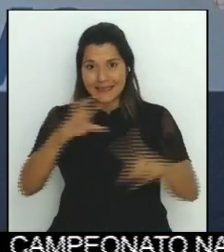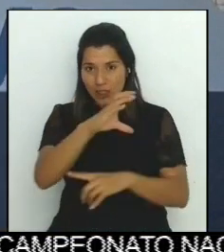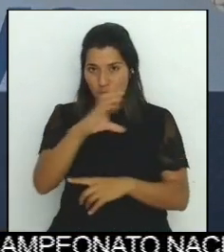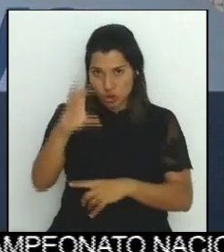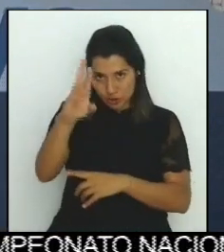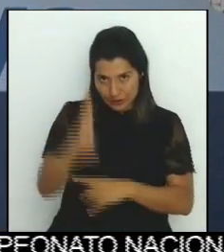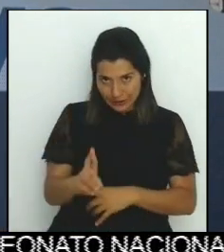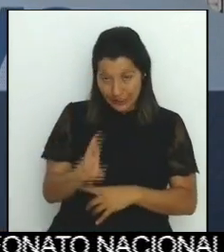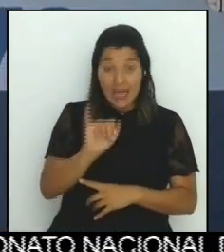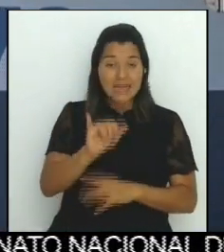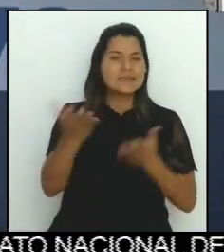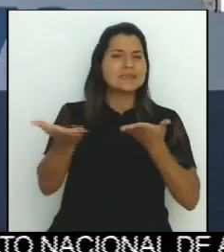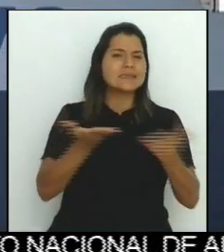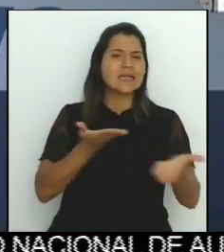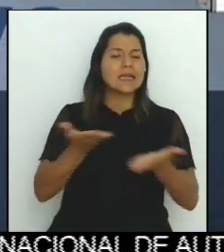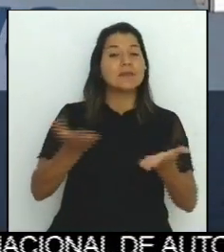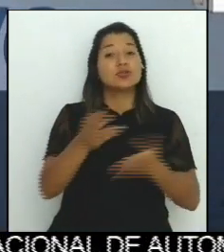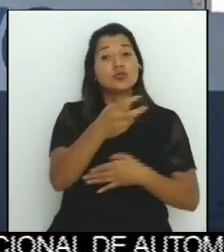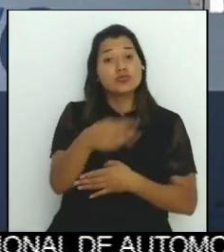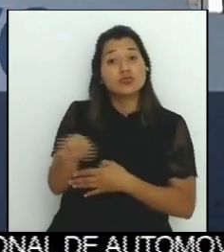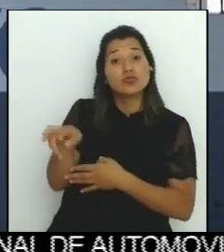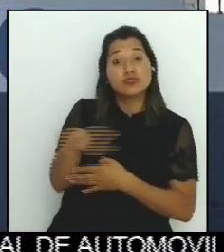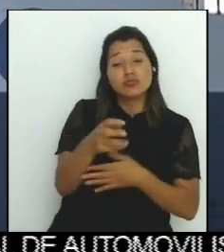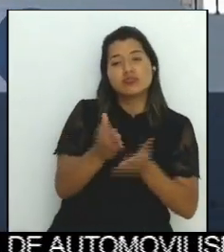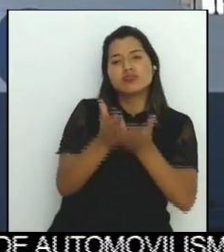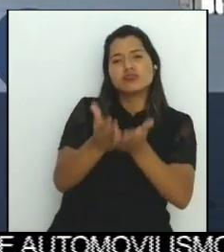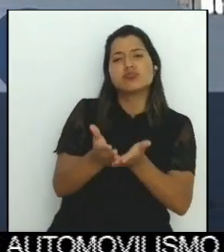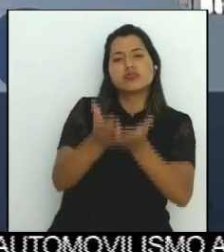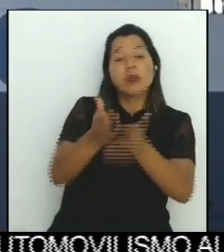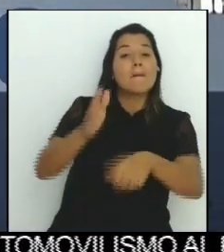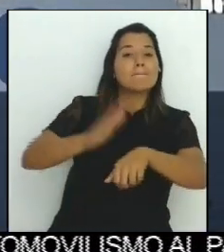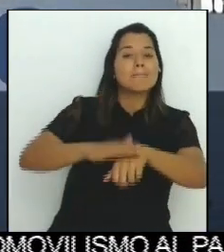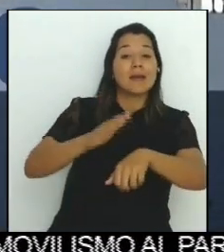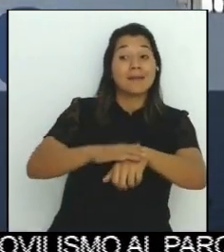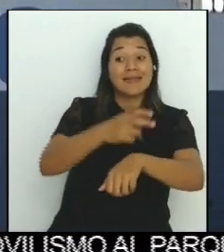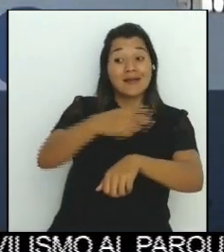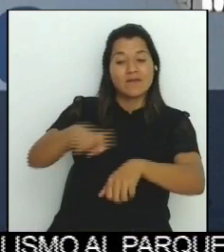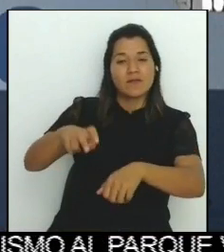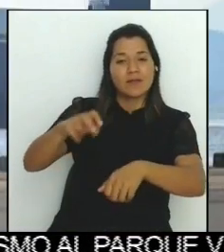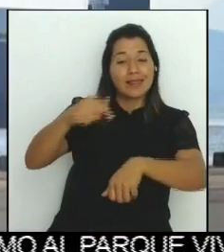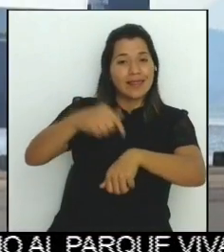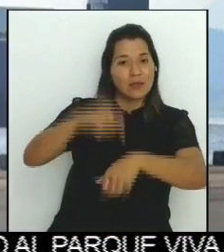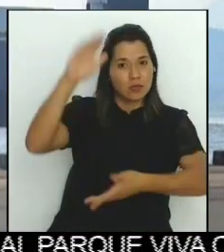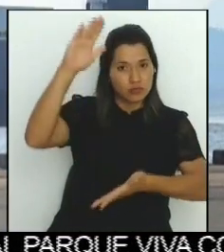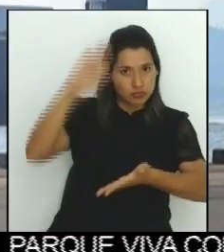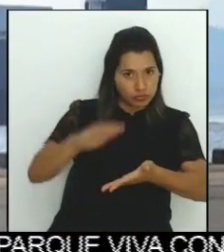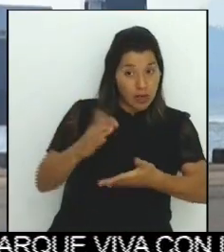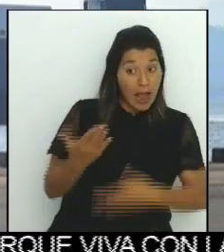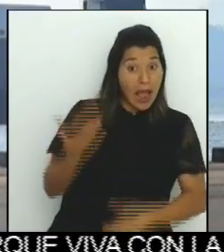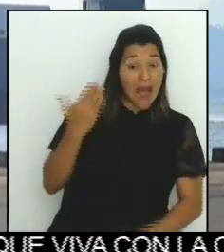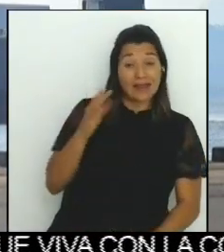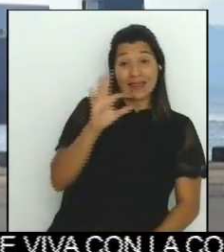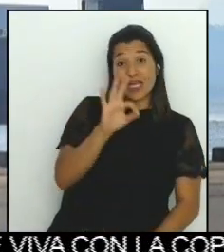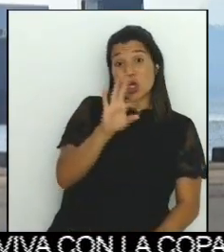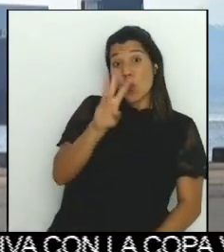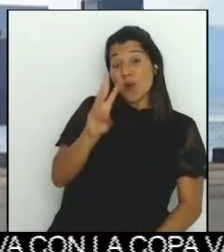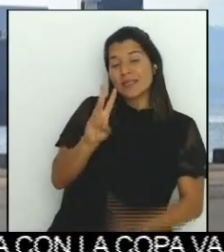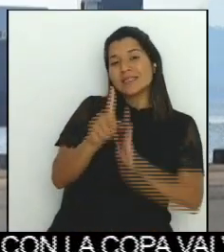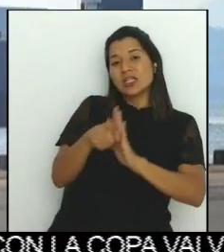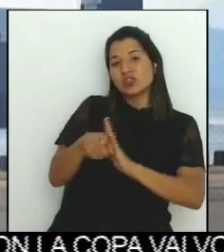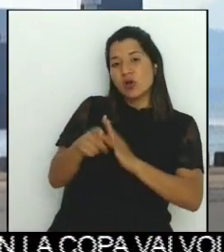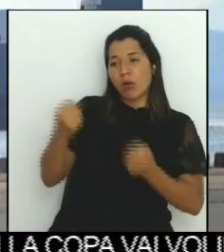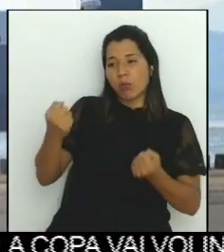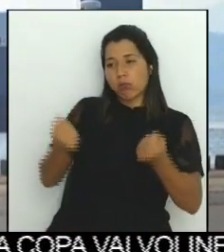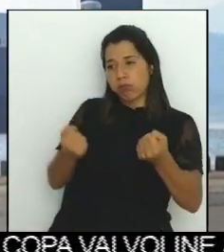de transporte disminuirá el tiempo recorrido del corredor pacífico pasando de 96 horas vía terrestre a 18